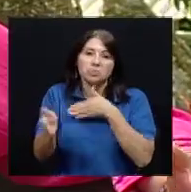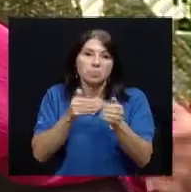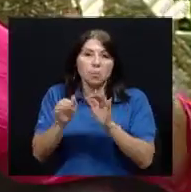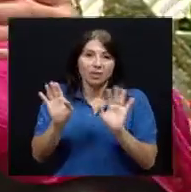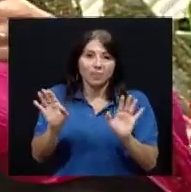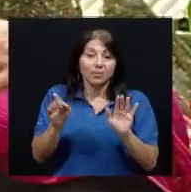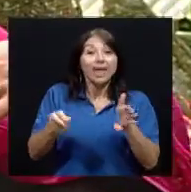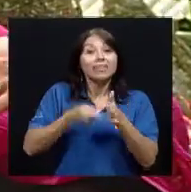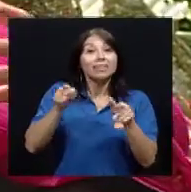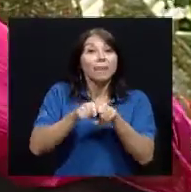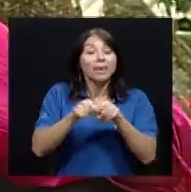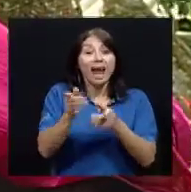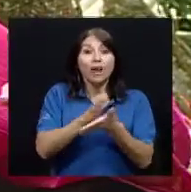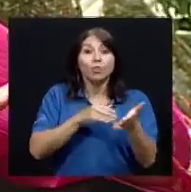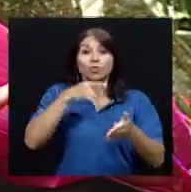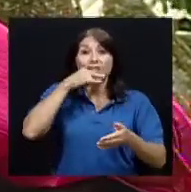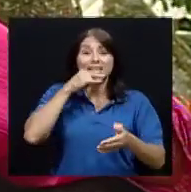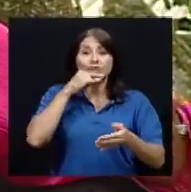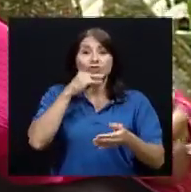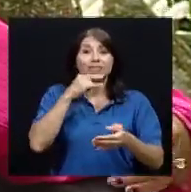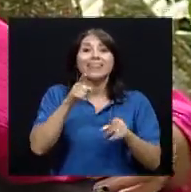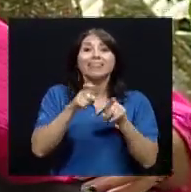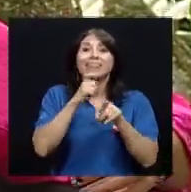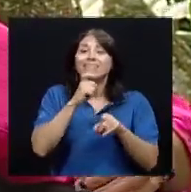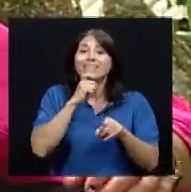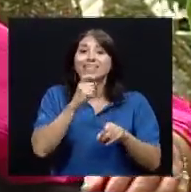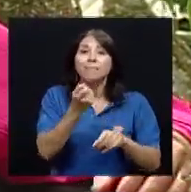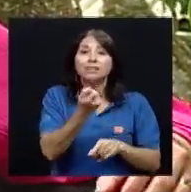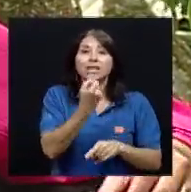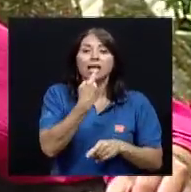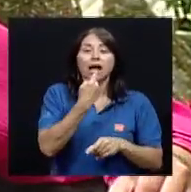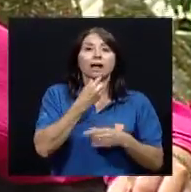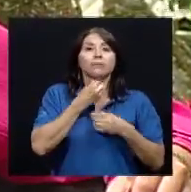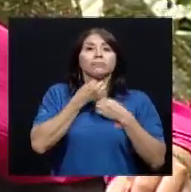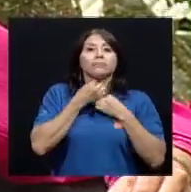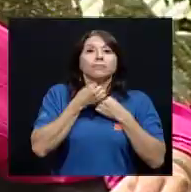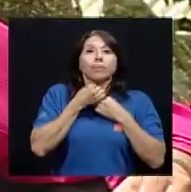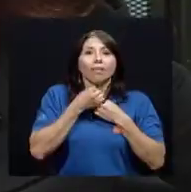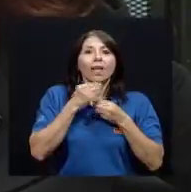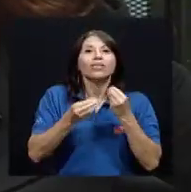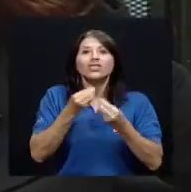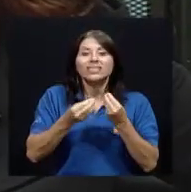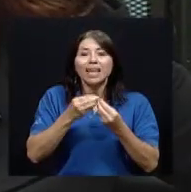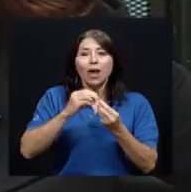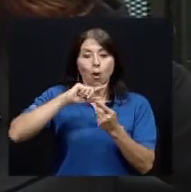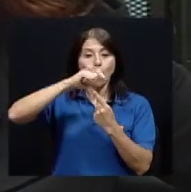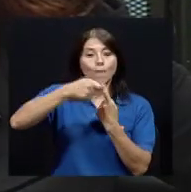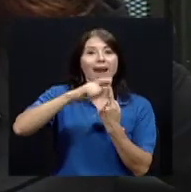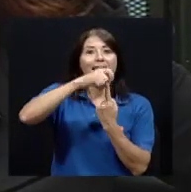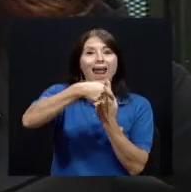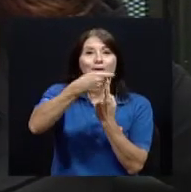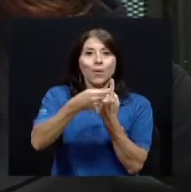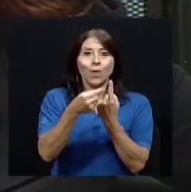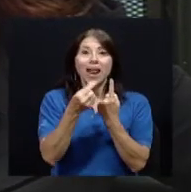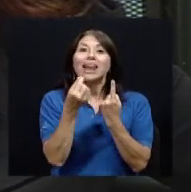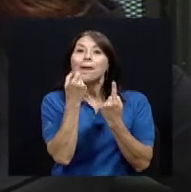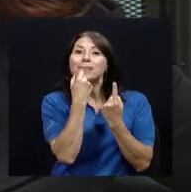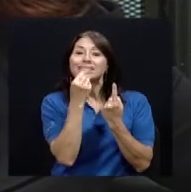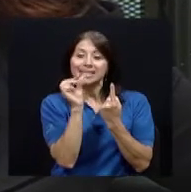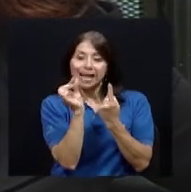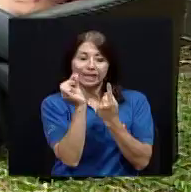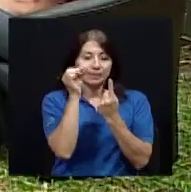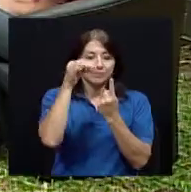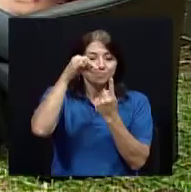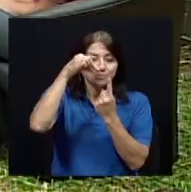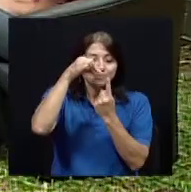ejemplo niños que les cuesta tragar si introducir en un banano y la persona el niño lo puede lo puede tragar poco a poco va desarrollando esa técnica tenemos niños